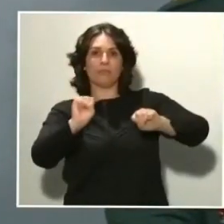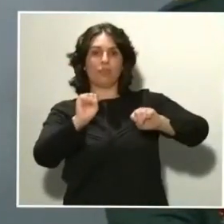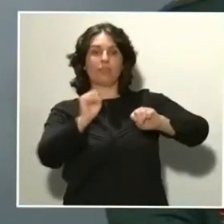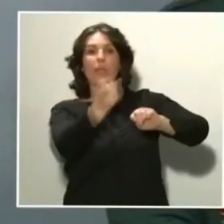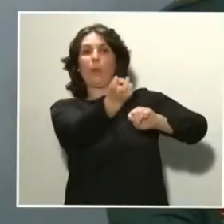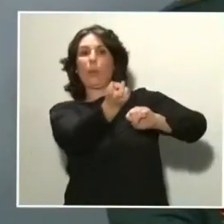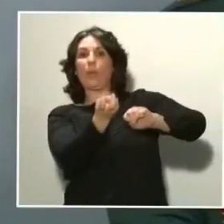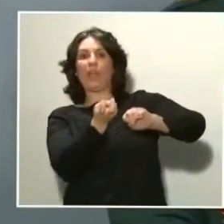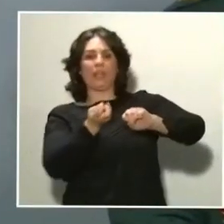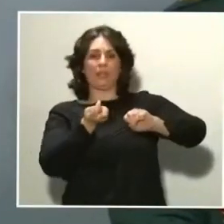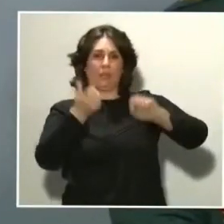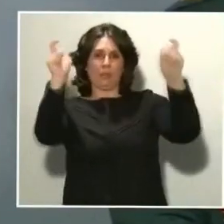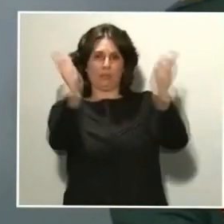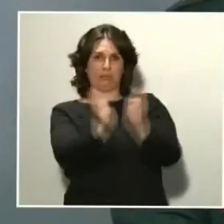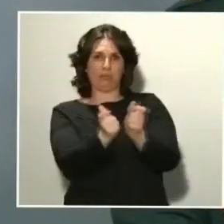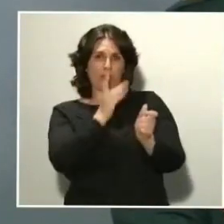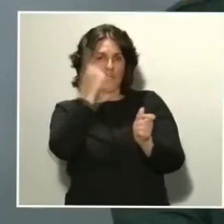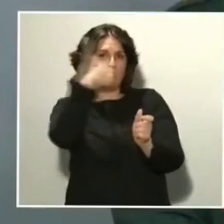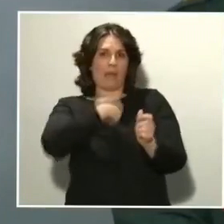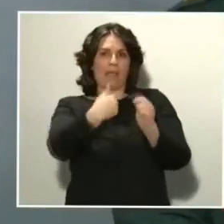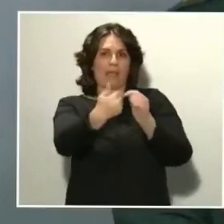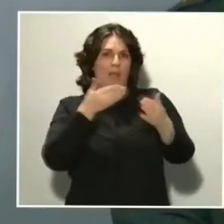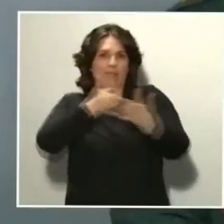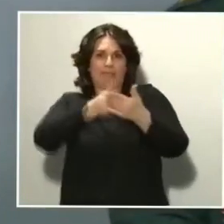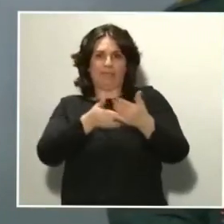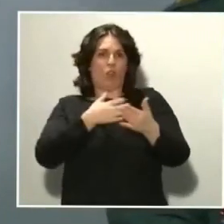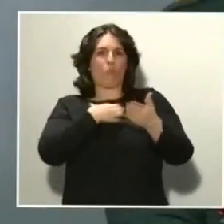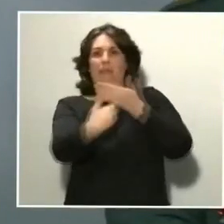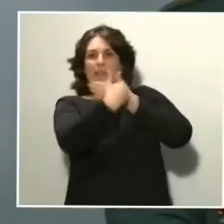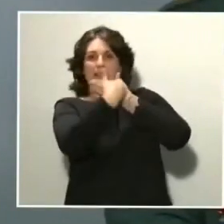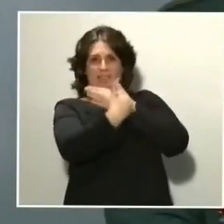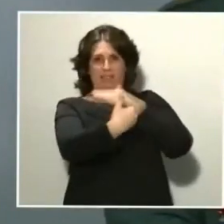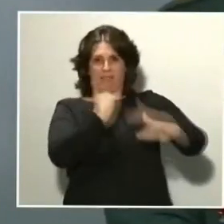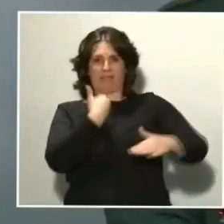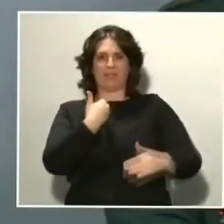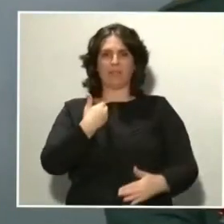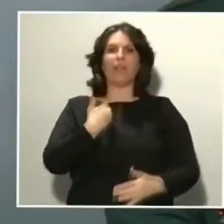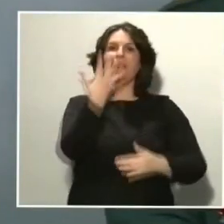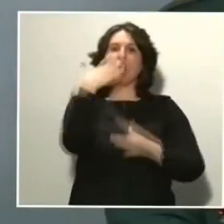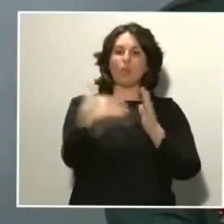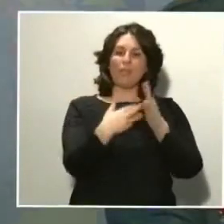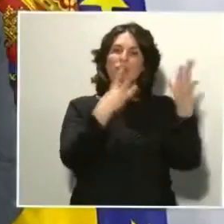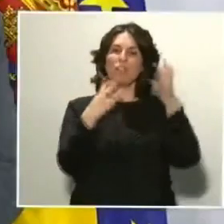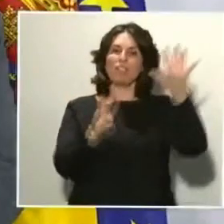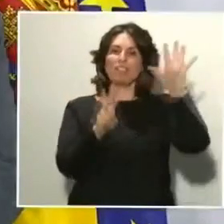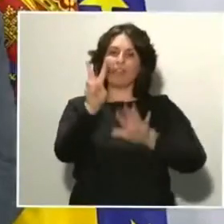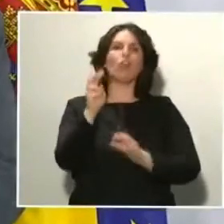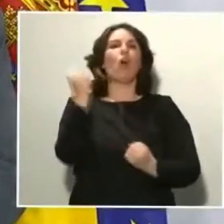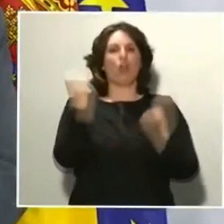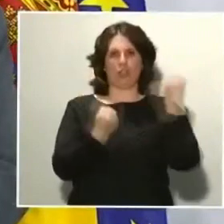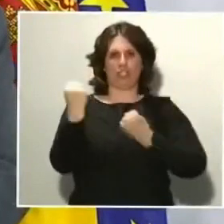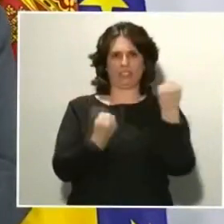menos gente. Vehículos registramos 5.872. Bueno, como decía